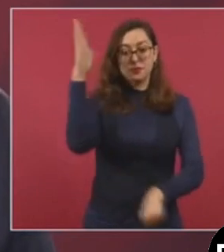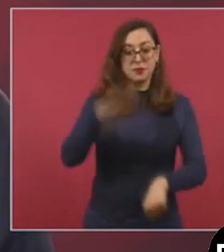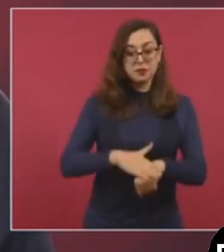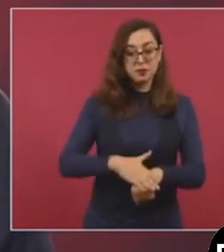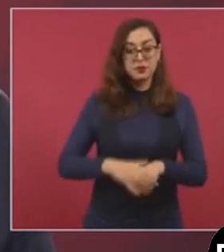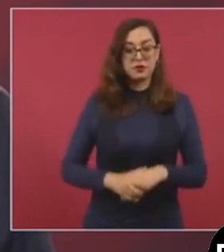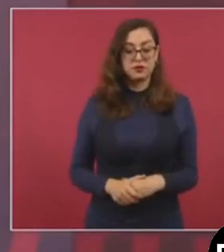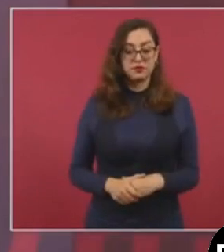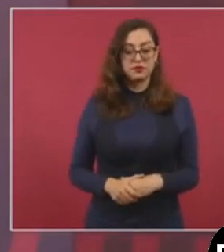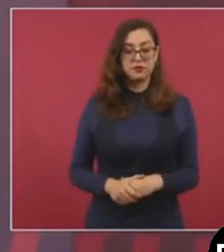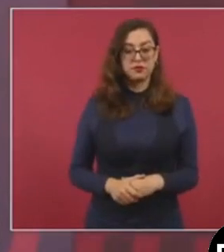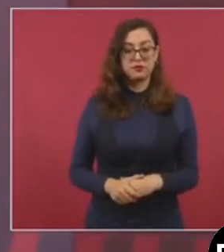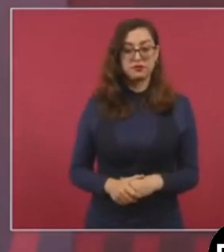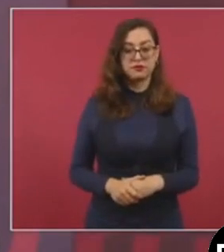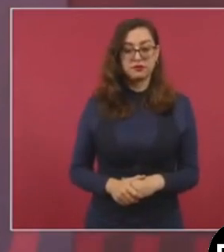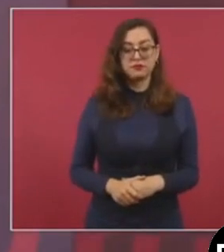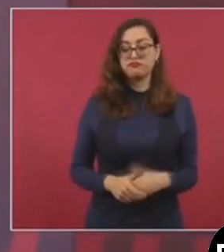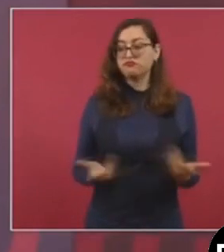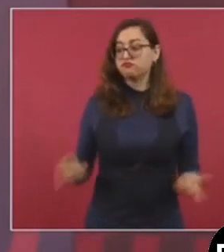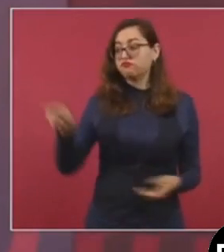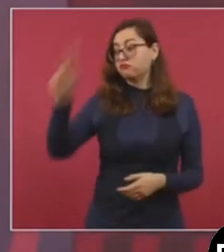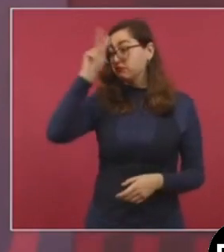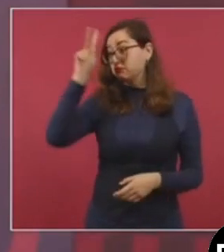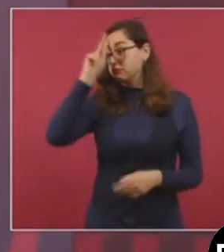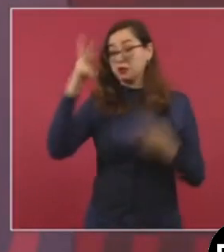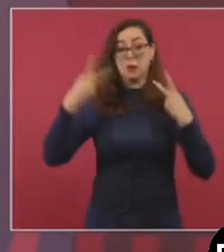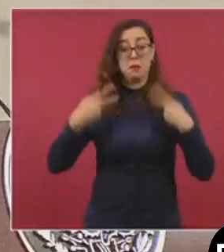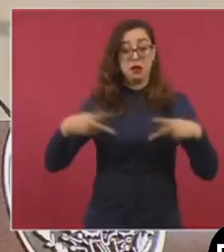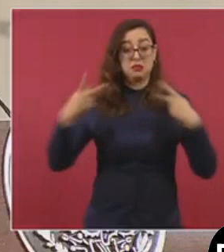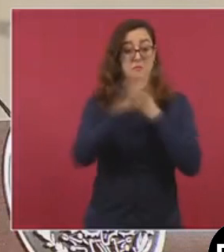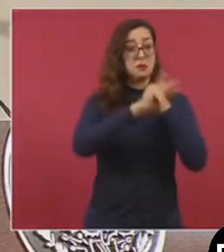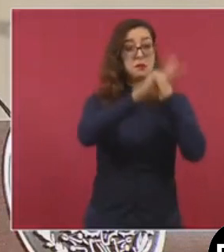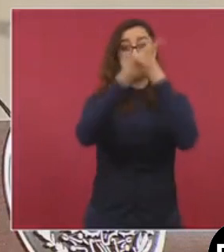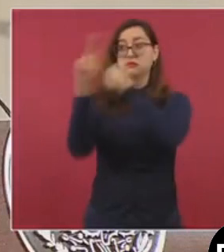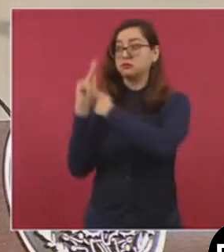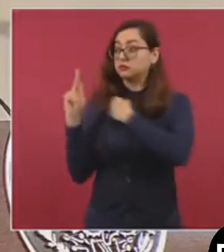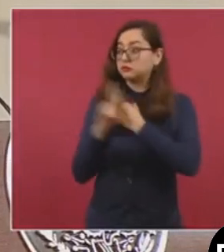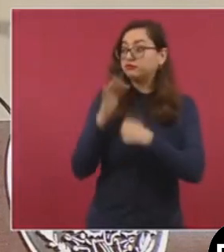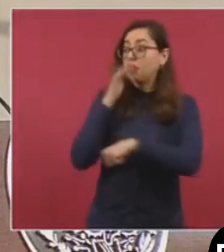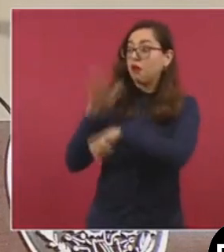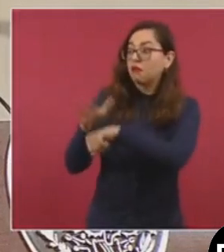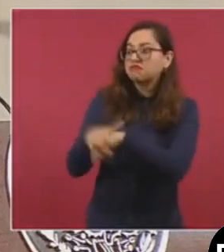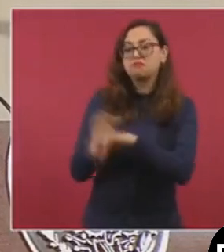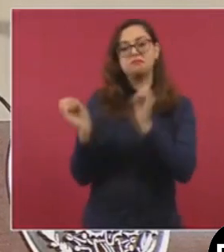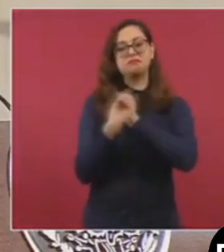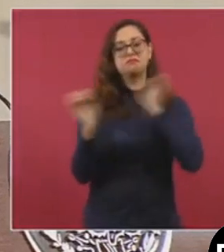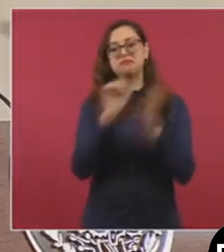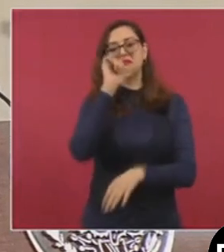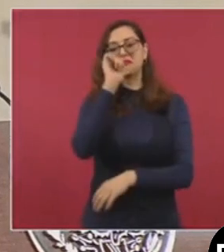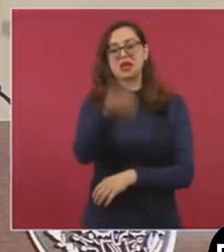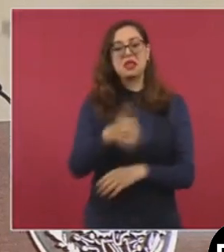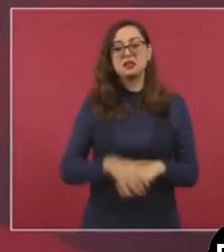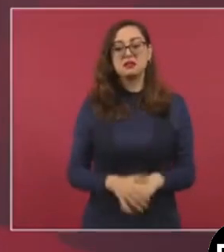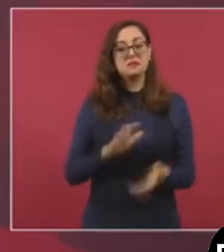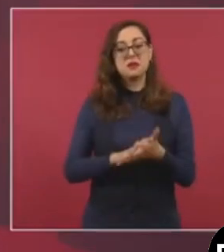en fueron muy pocos países los que se pronunciaron en contra, la